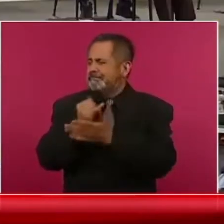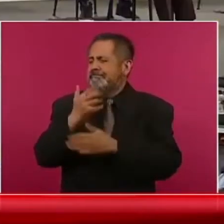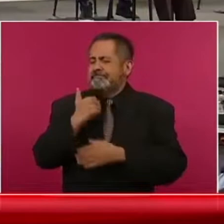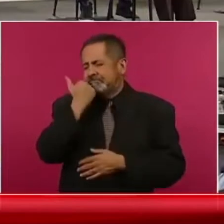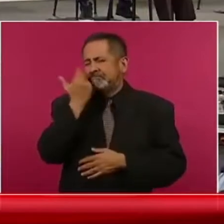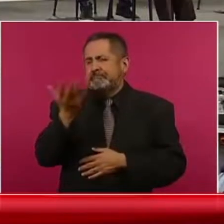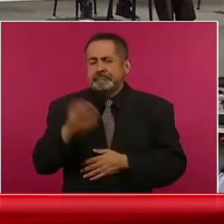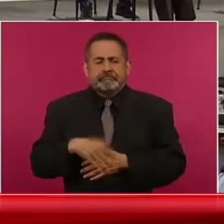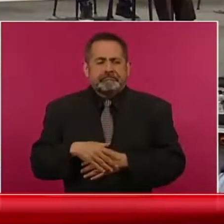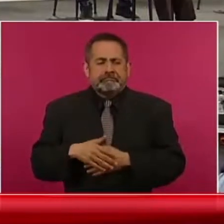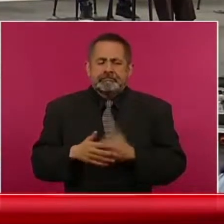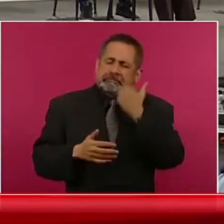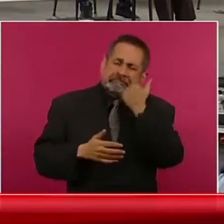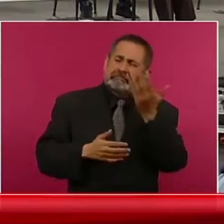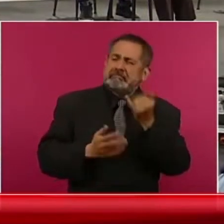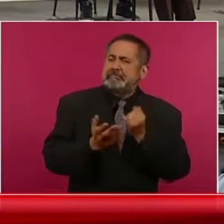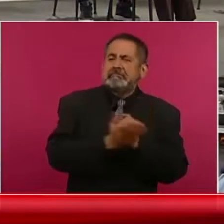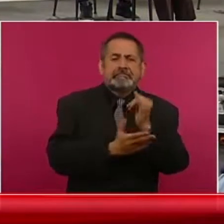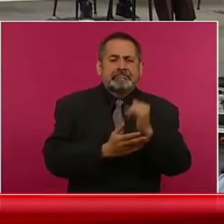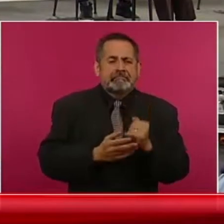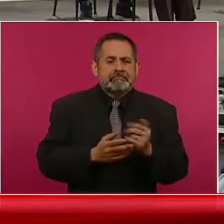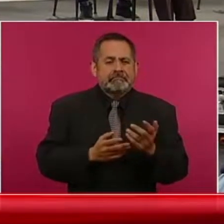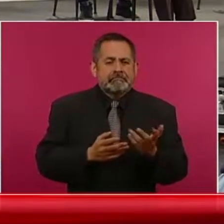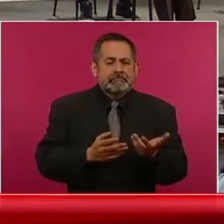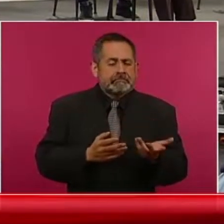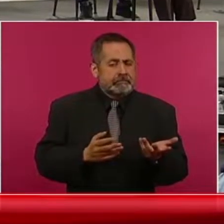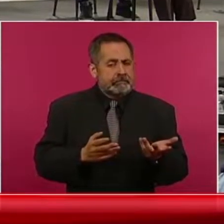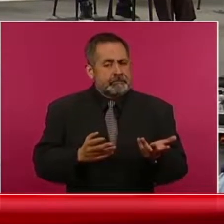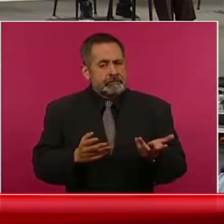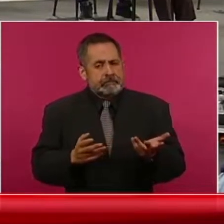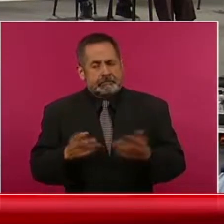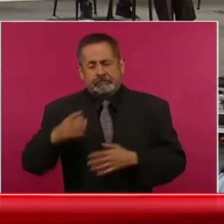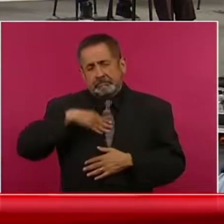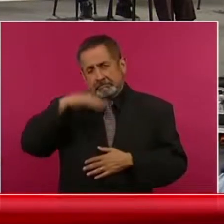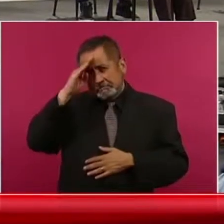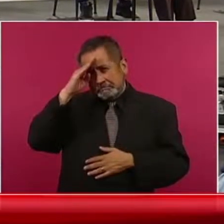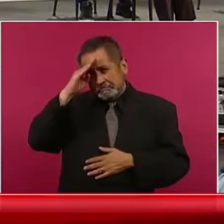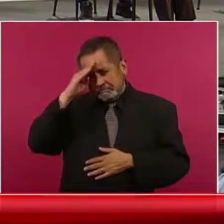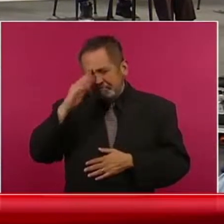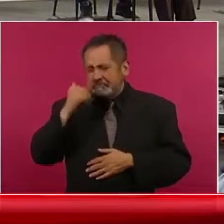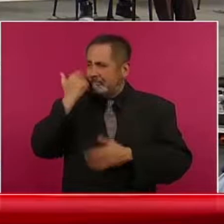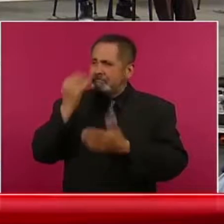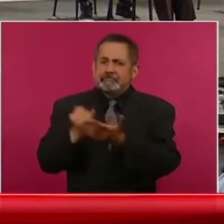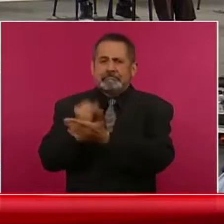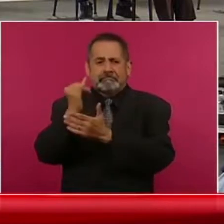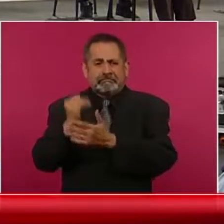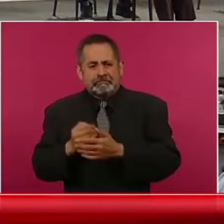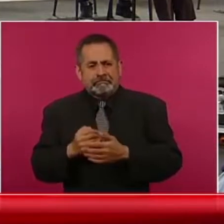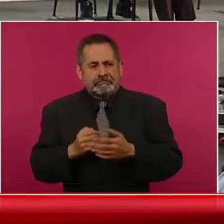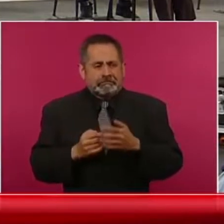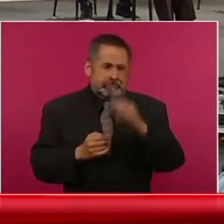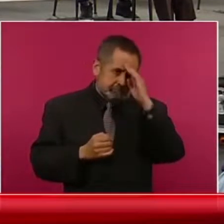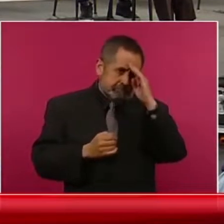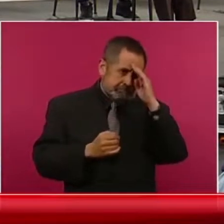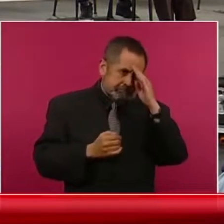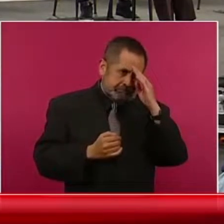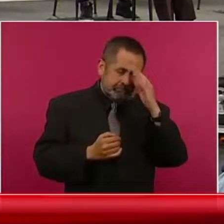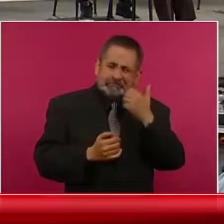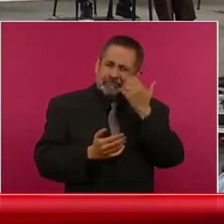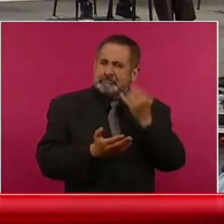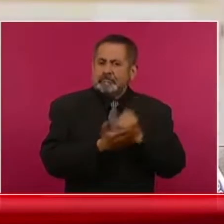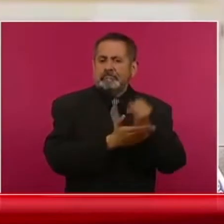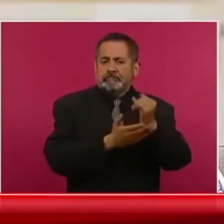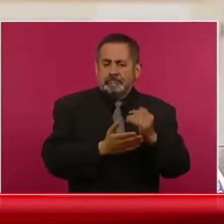pensaba era su